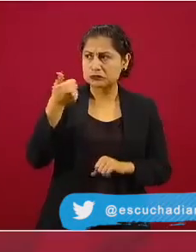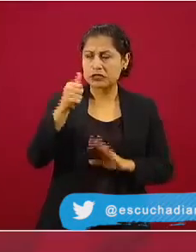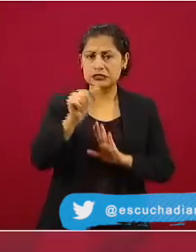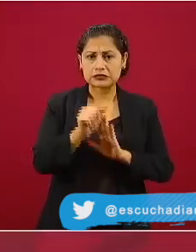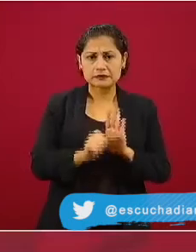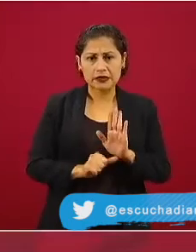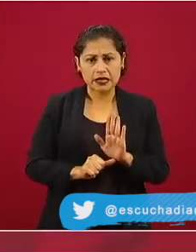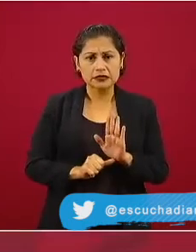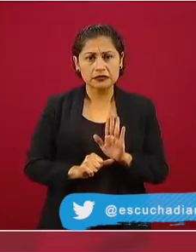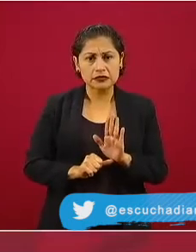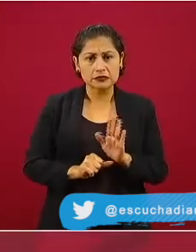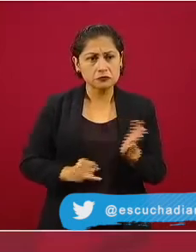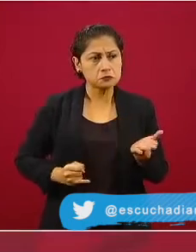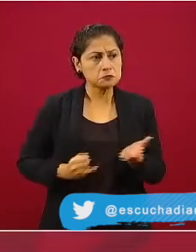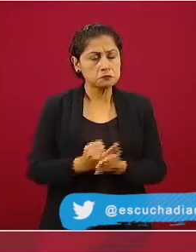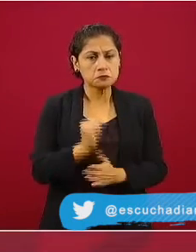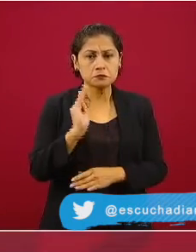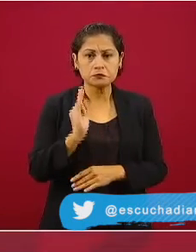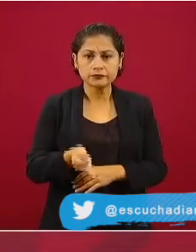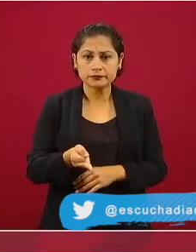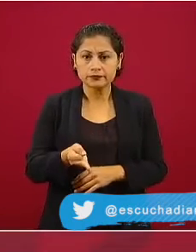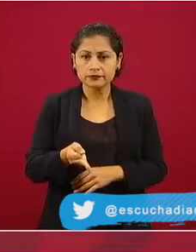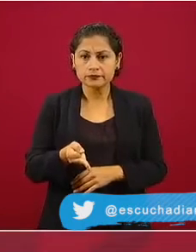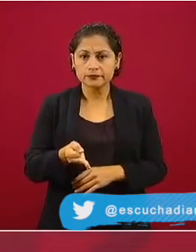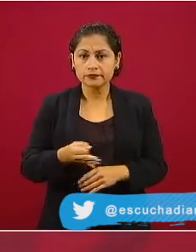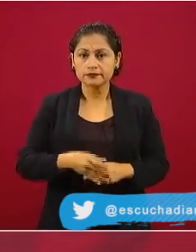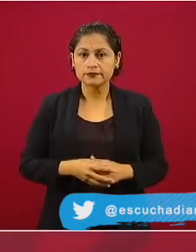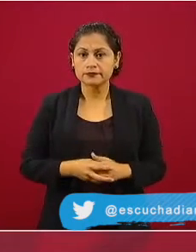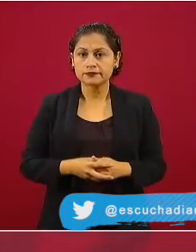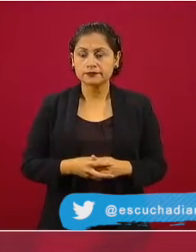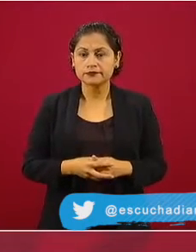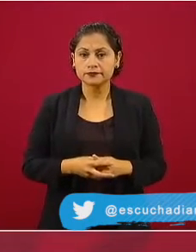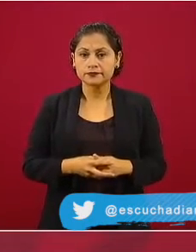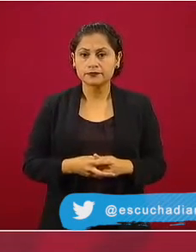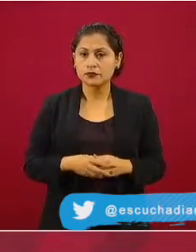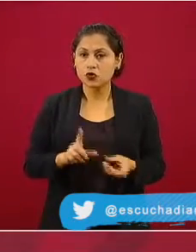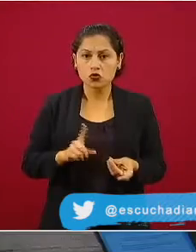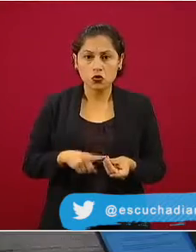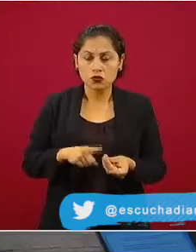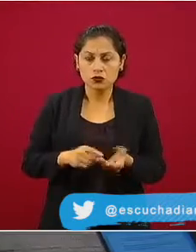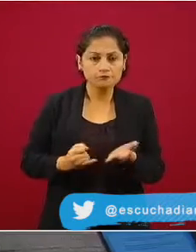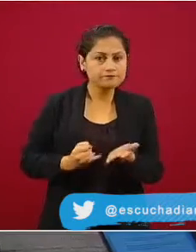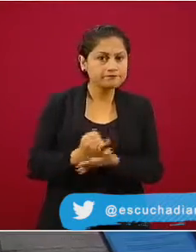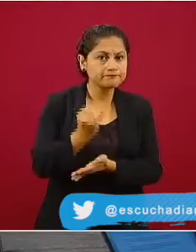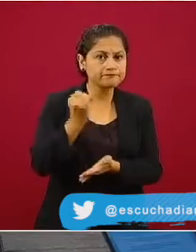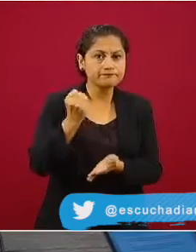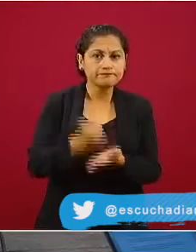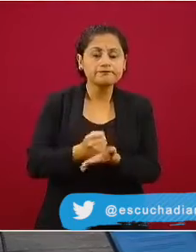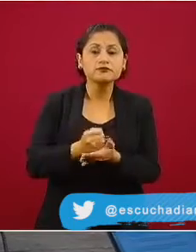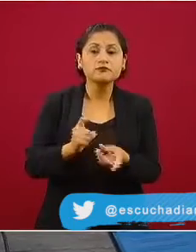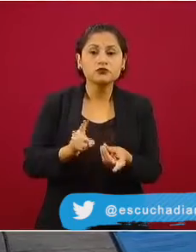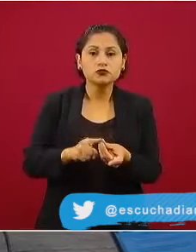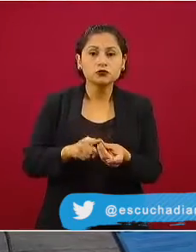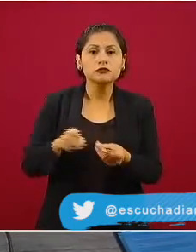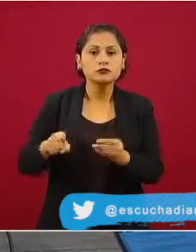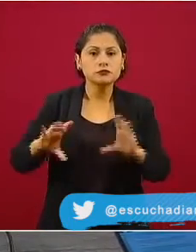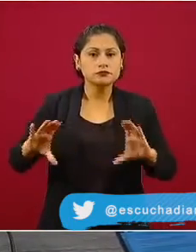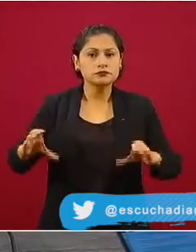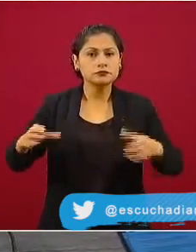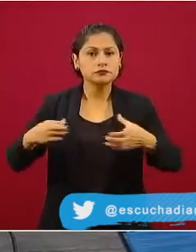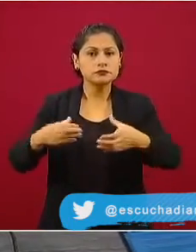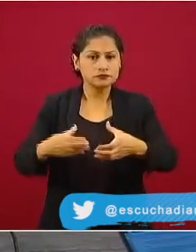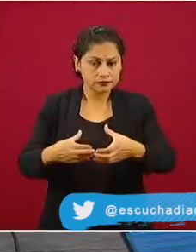en el Congreso. Fue una reforma constitucional